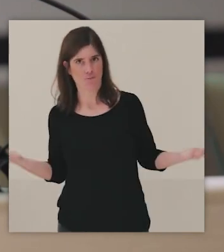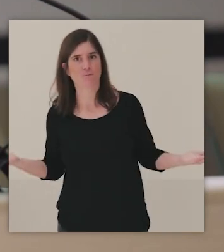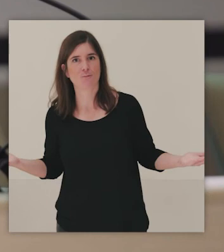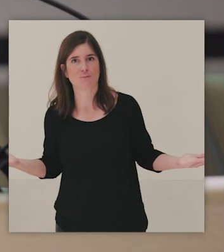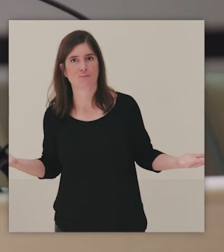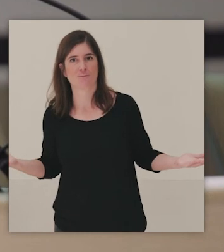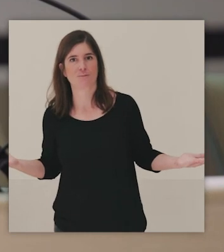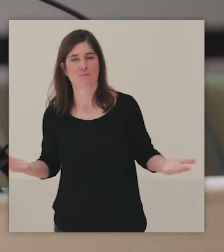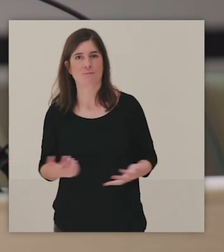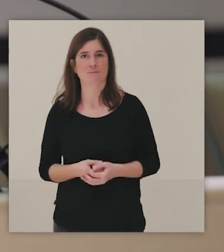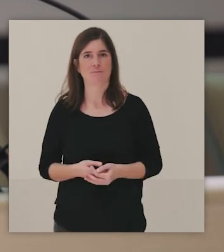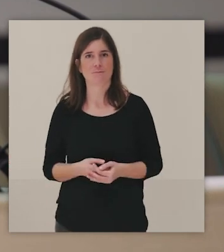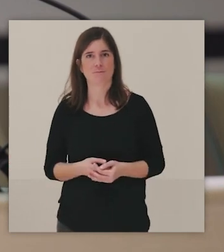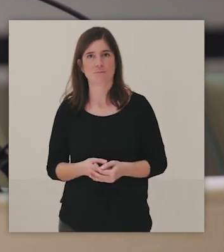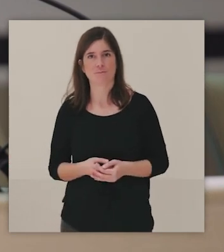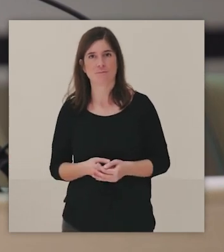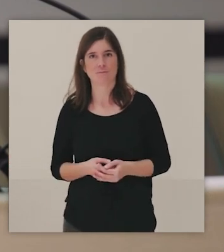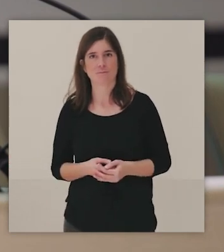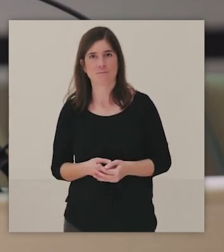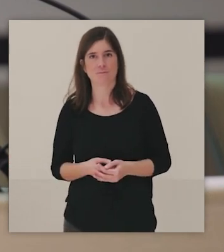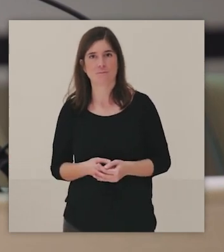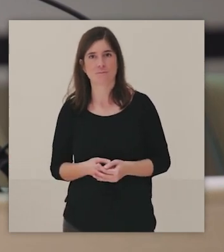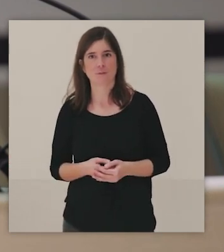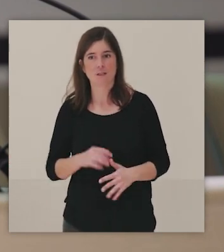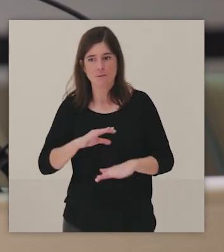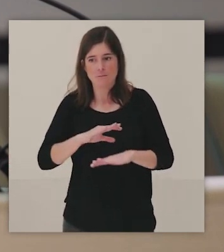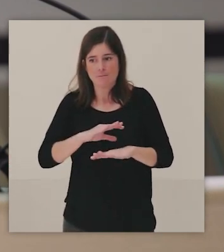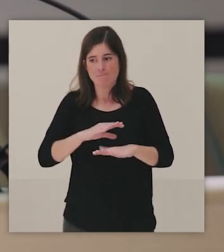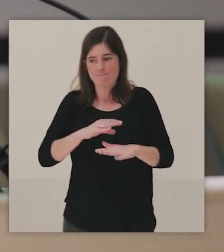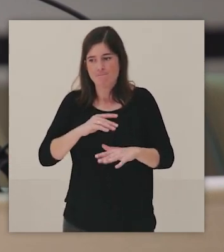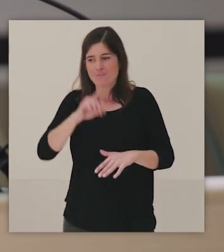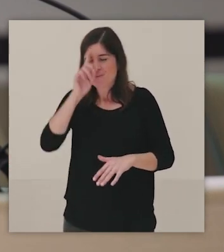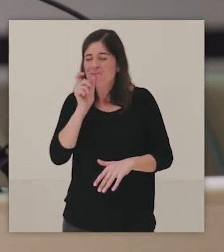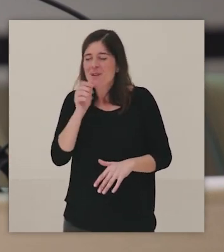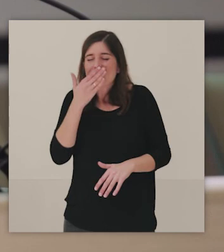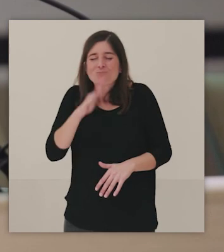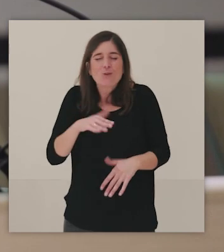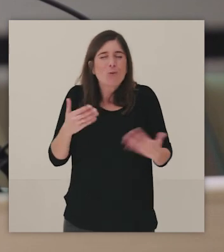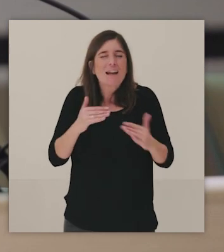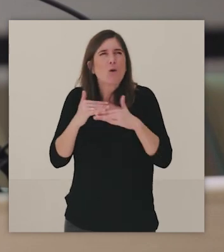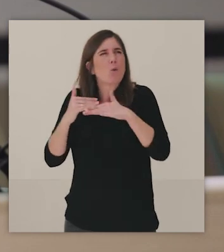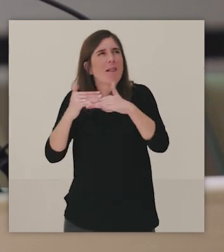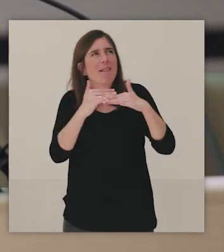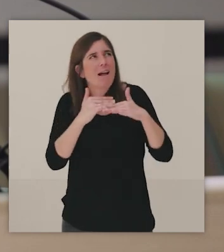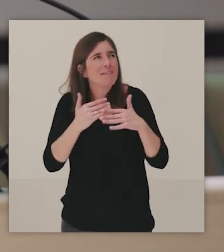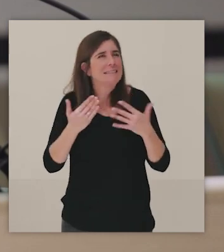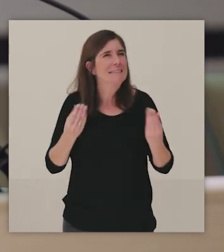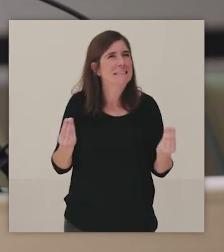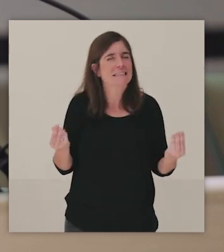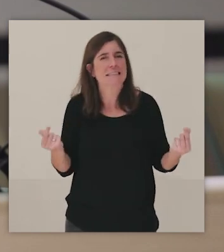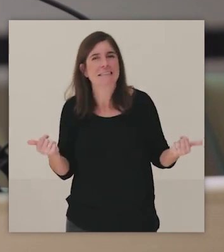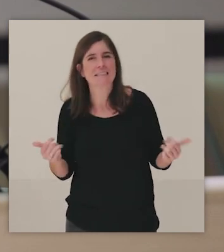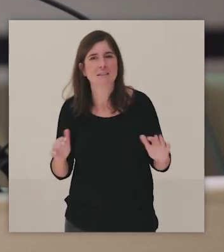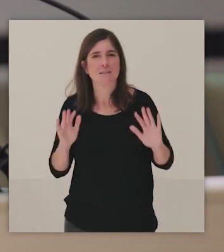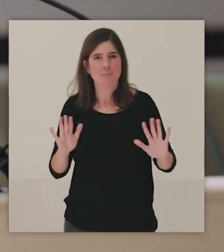en un lugar de, no sé si es igualdad la palabra, pero sí en el mismo lugar,